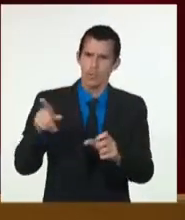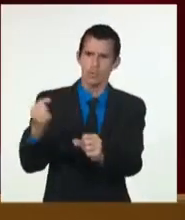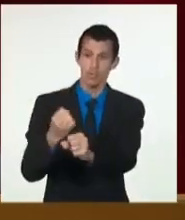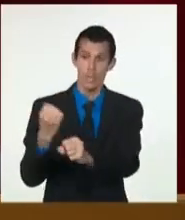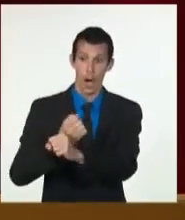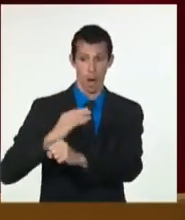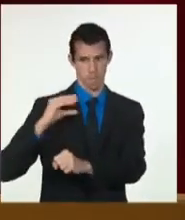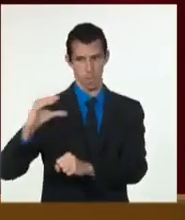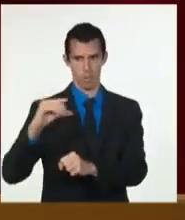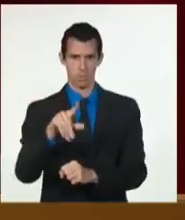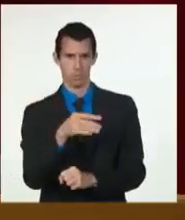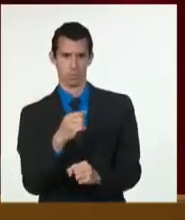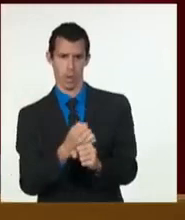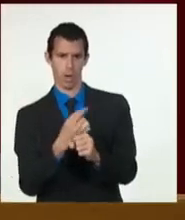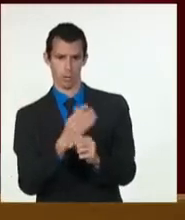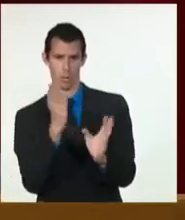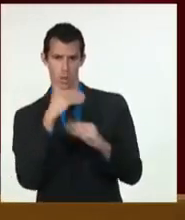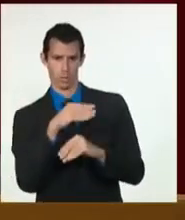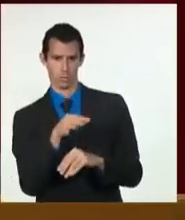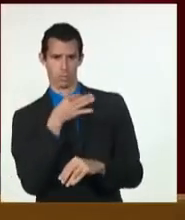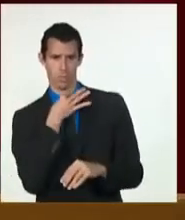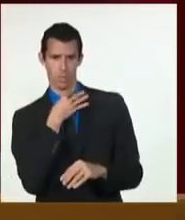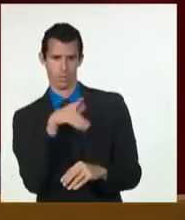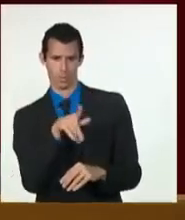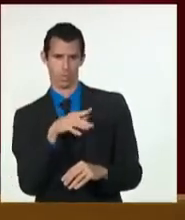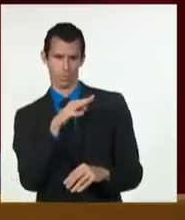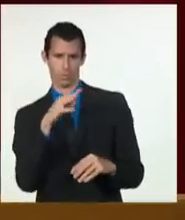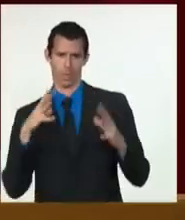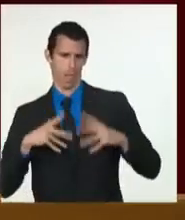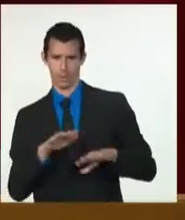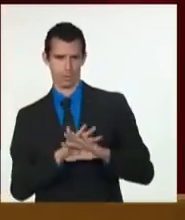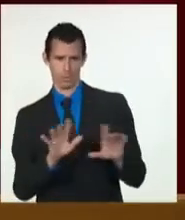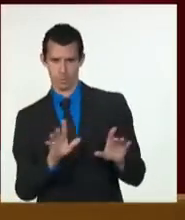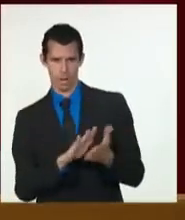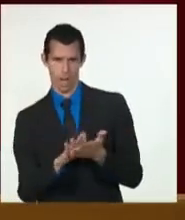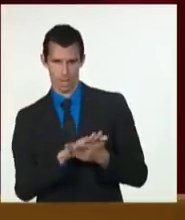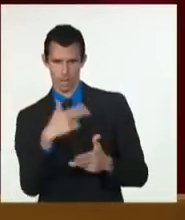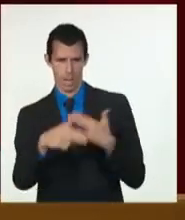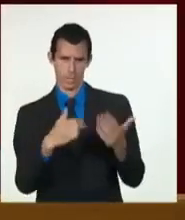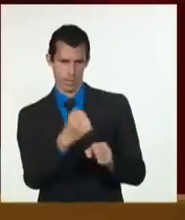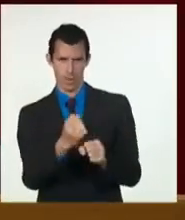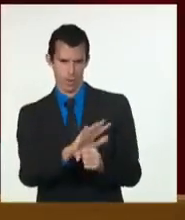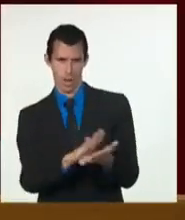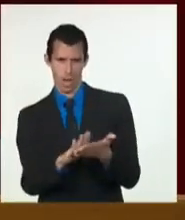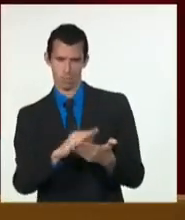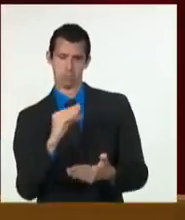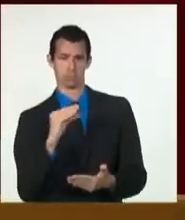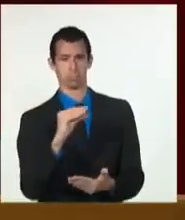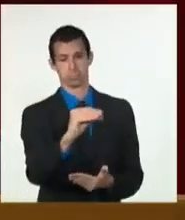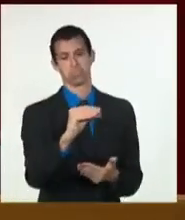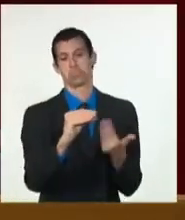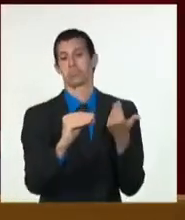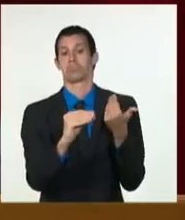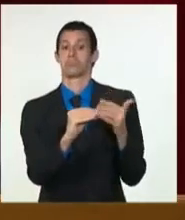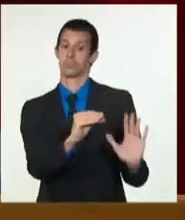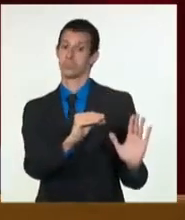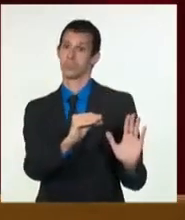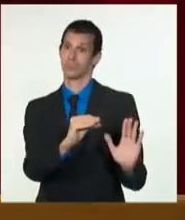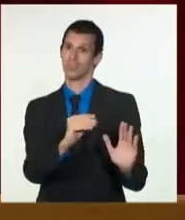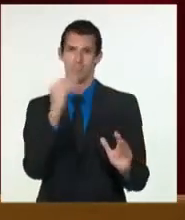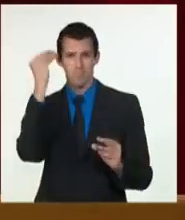financiera de los Estados Unidos, particularmente su extraterritorialidad, la crisis económica mundial